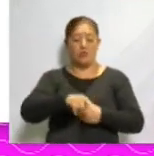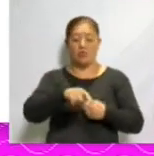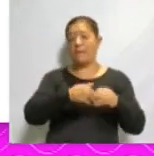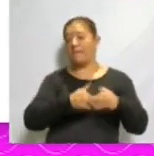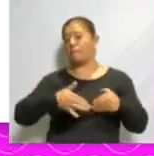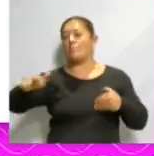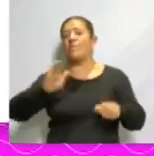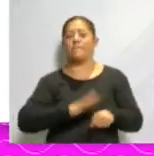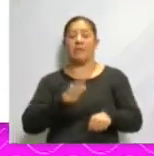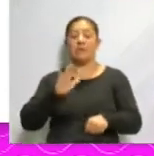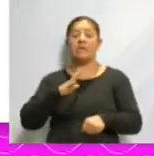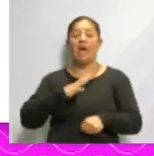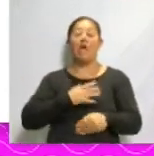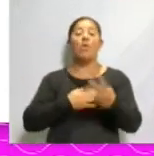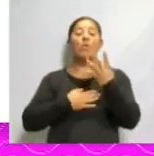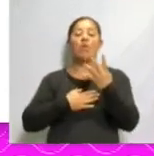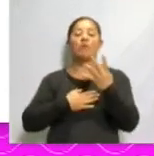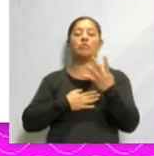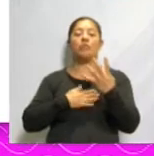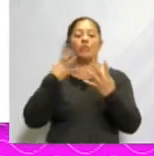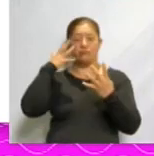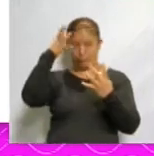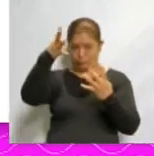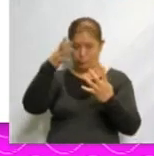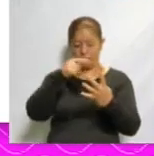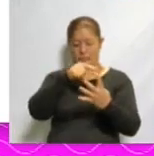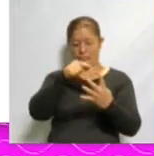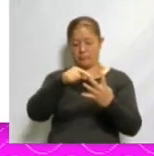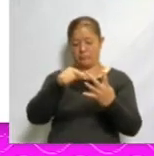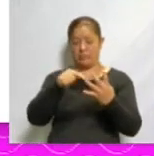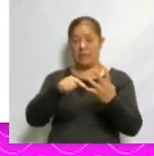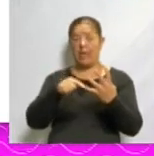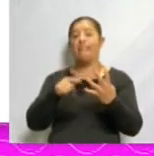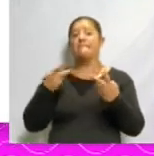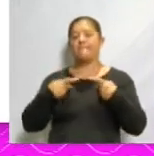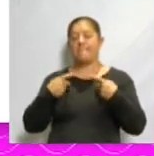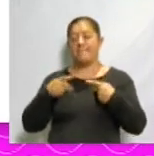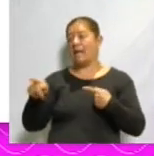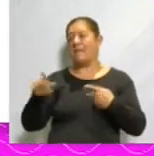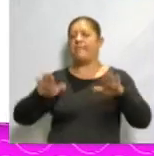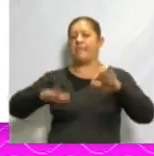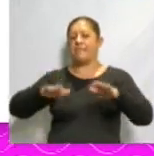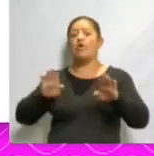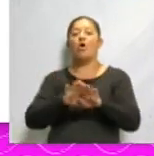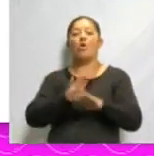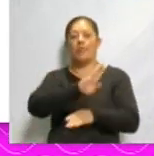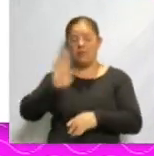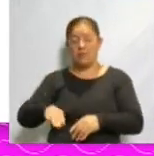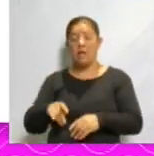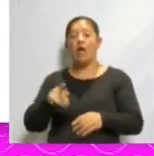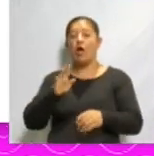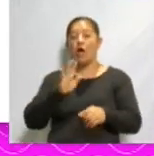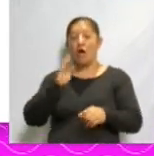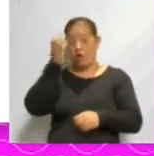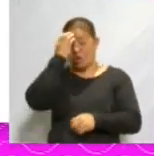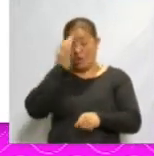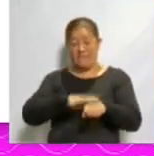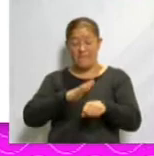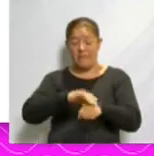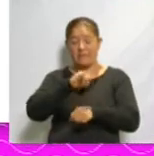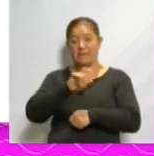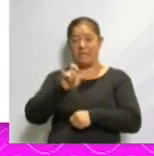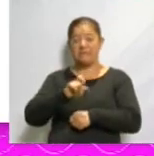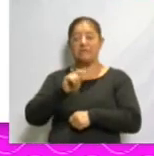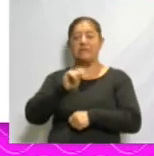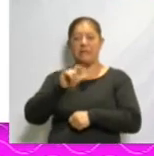existencia de cuatro destinos para las personas según la forma de morir. El más conocido es el Mictlán, el